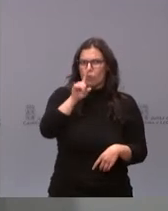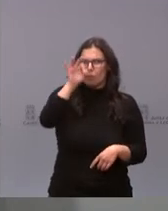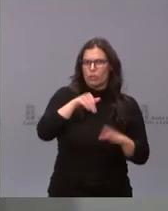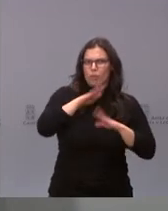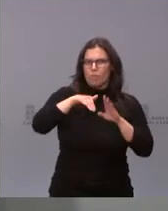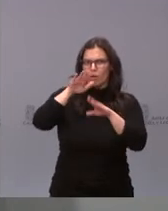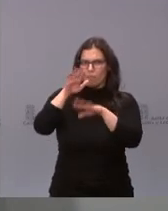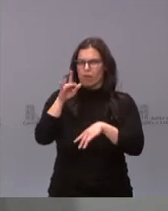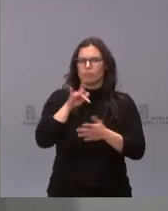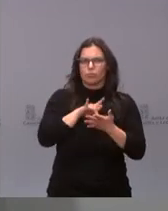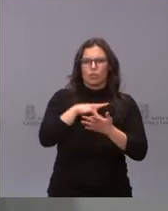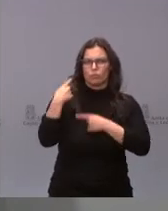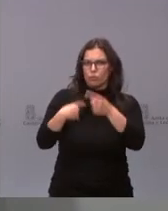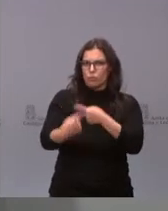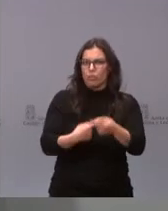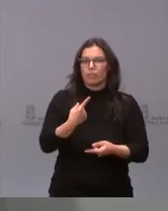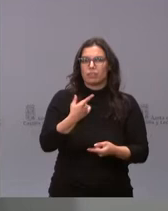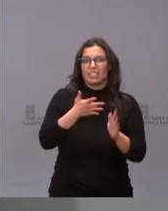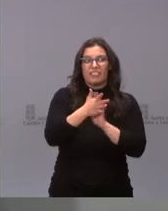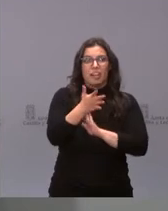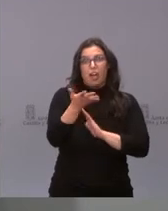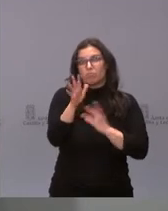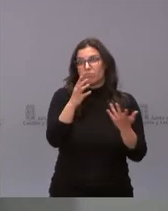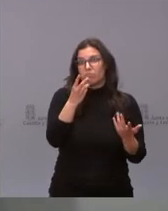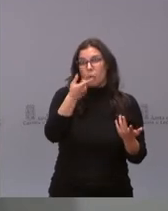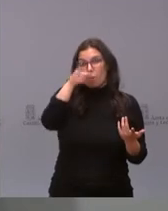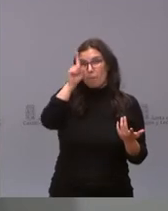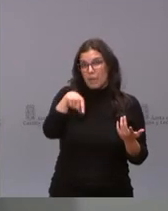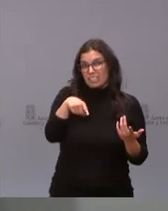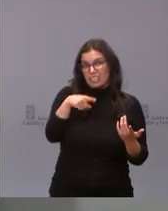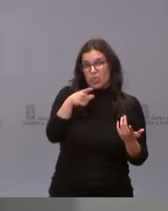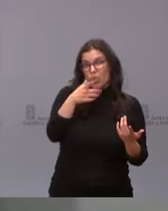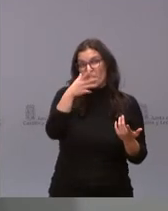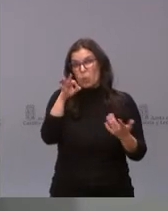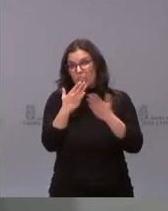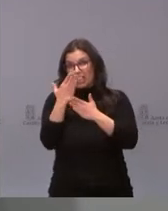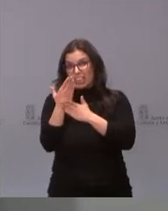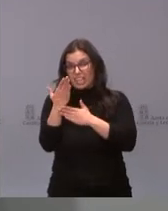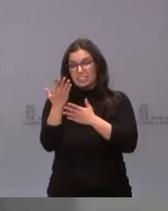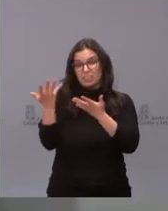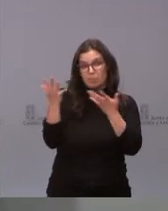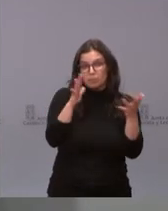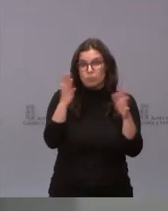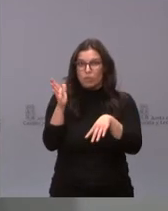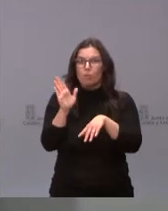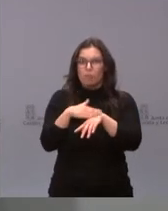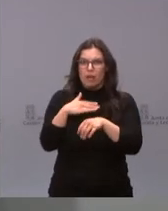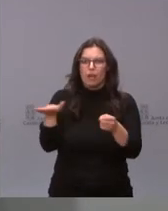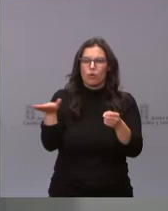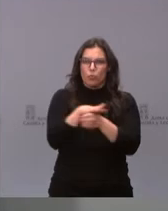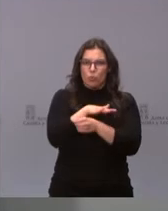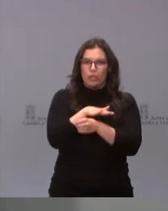30 días, 50 días para tener un porcentaje de vacunación que nos asegure